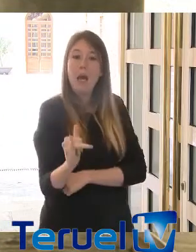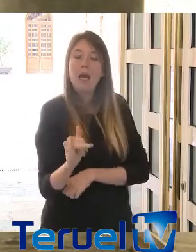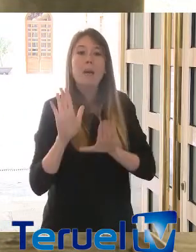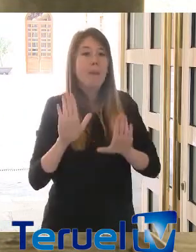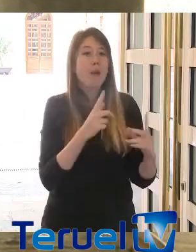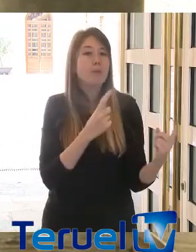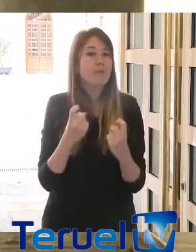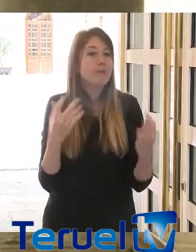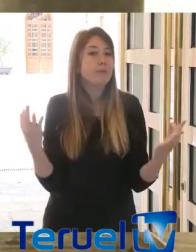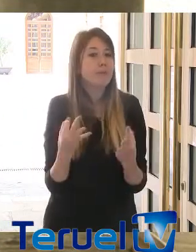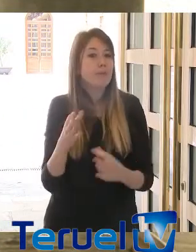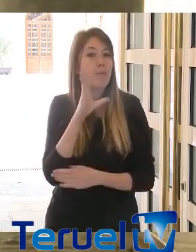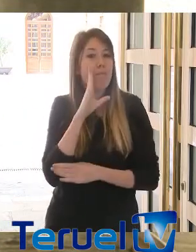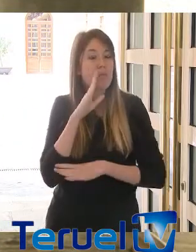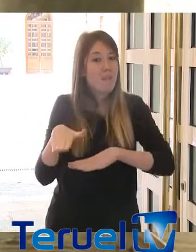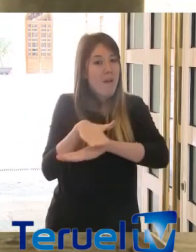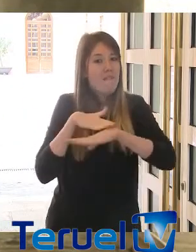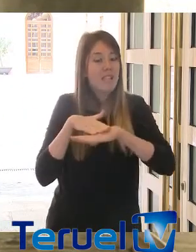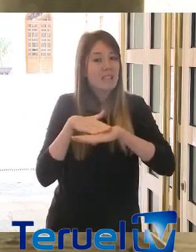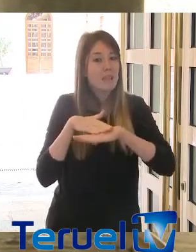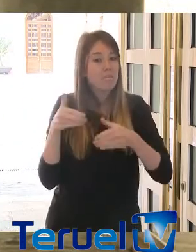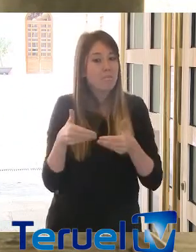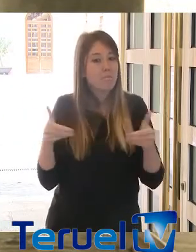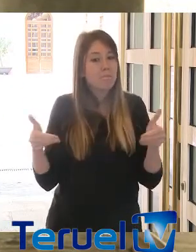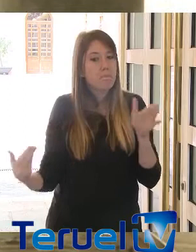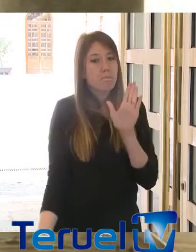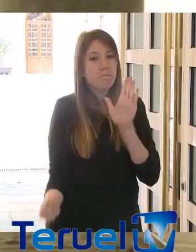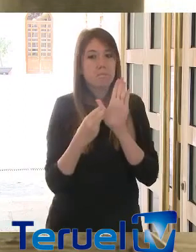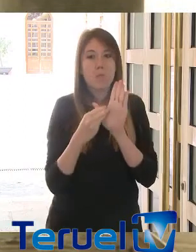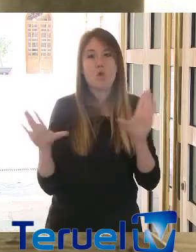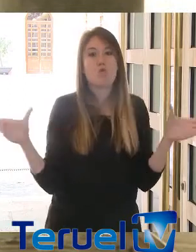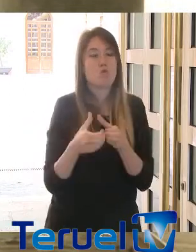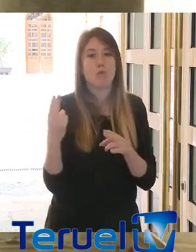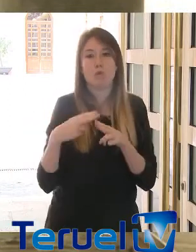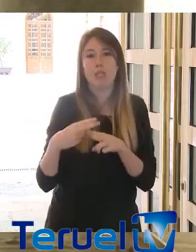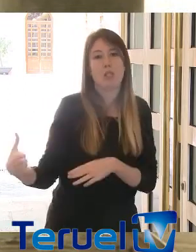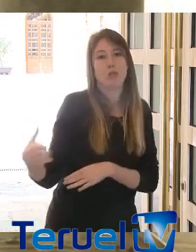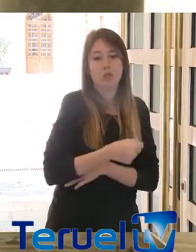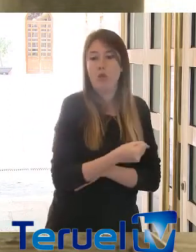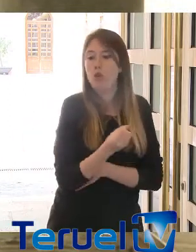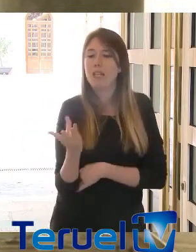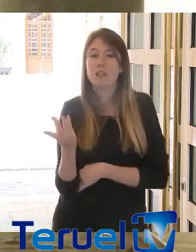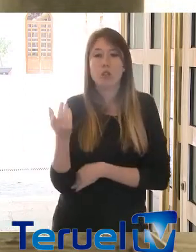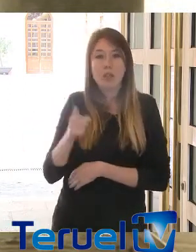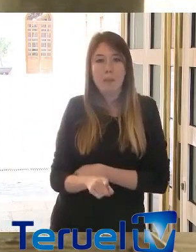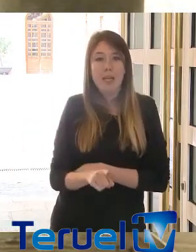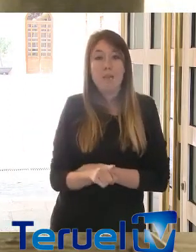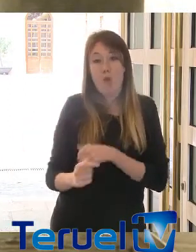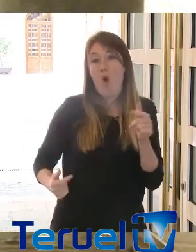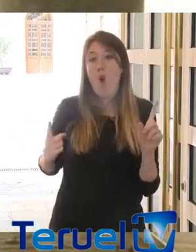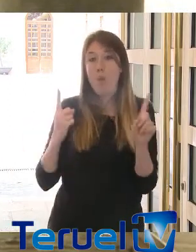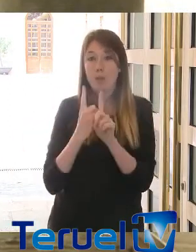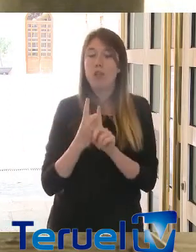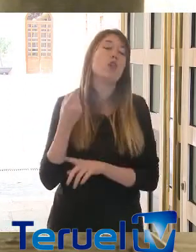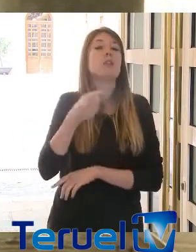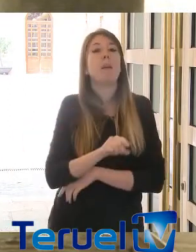necesario ampliar esa base incorporando al resto de las fuerzas políticas, al resto de las fuerzas políticas de la oposición, al